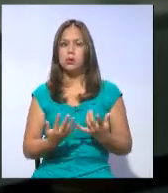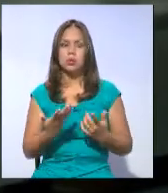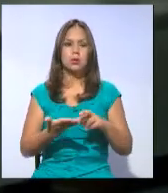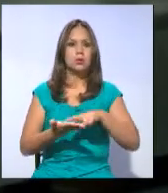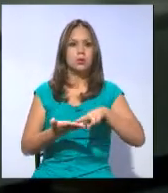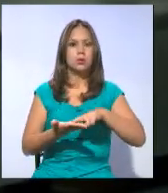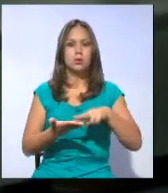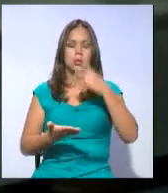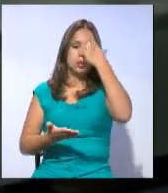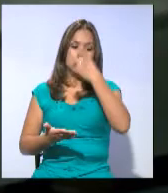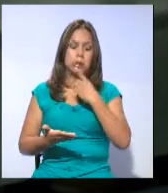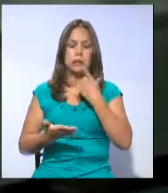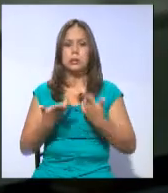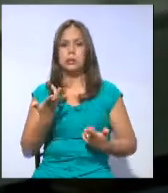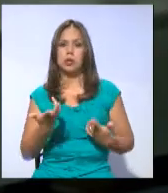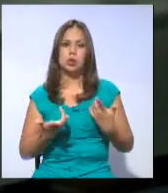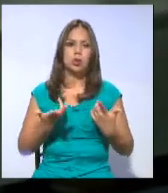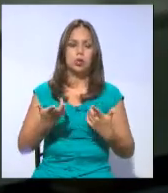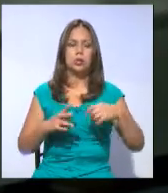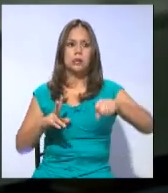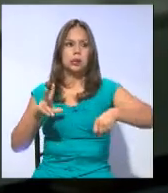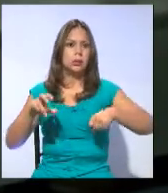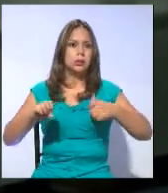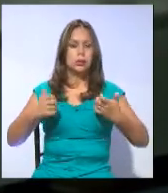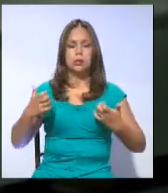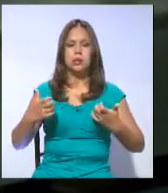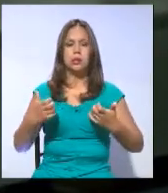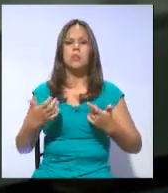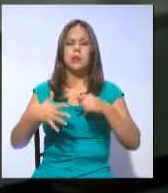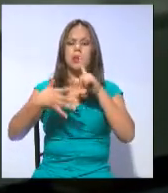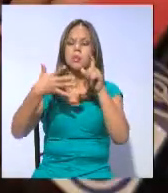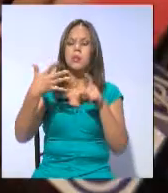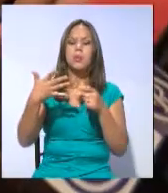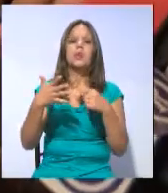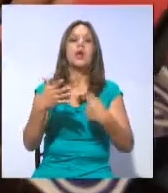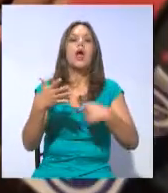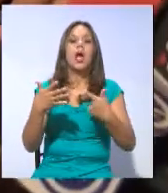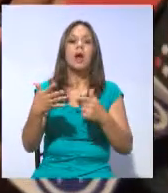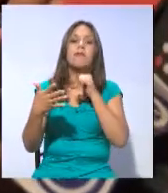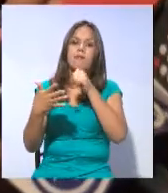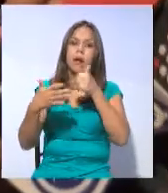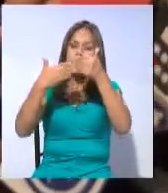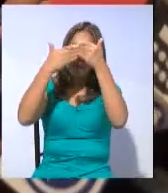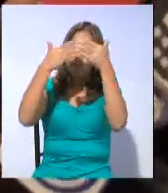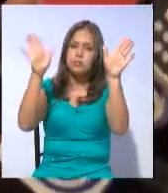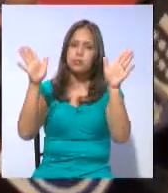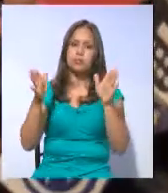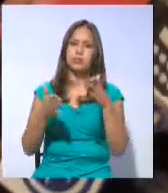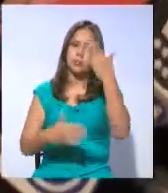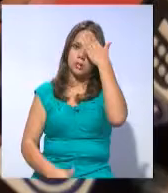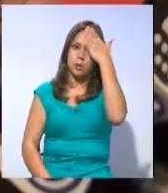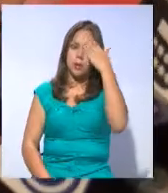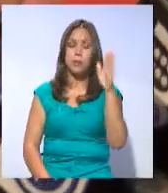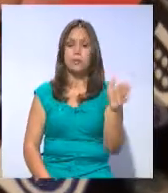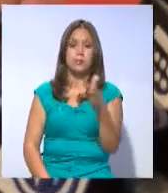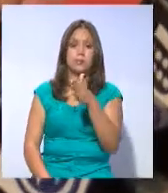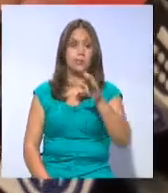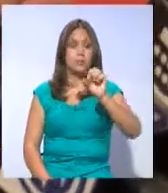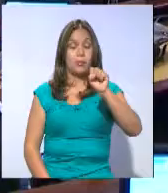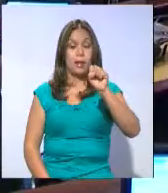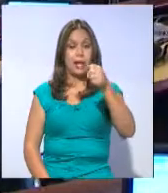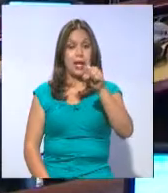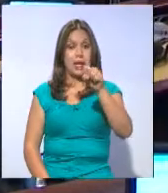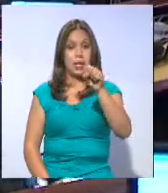decisiones sobre las preguntas cuando no se sabe qué preguntas mismo estarán. En tanto, su compañera de bancada, Sofía Espín, no se